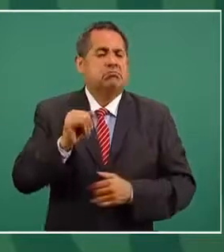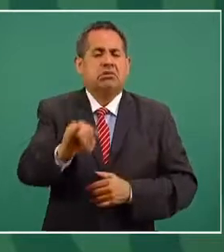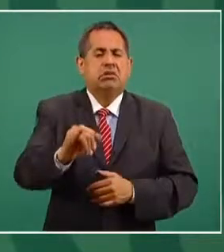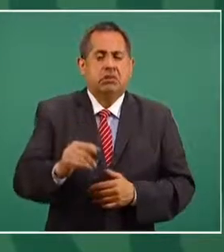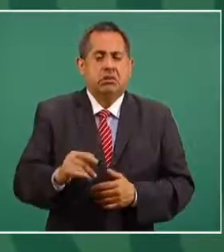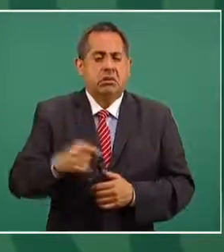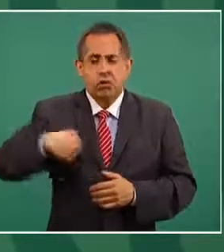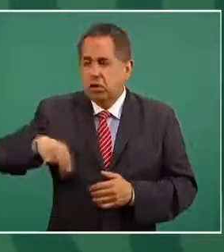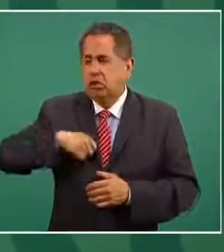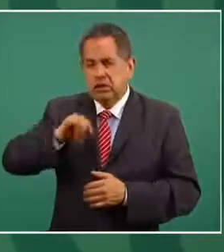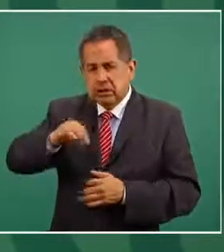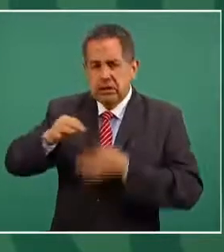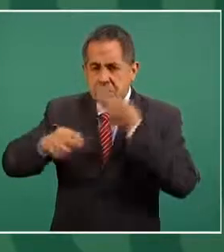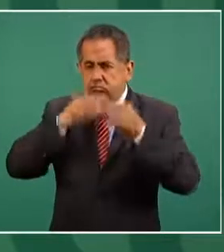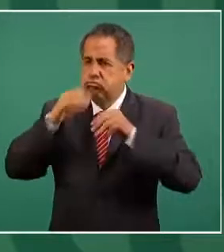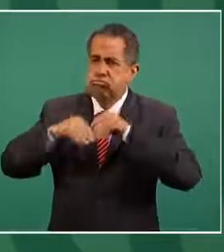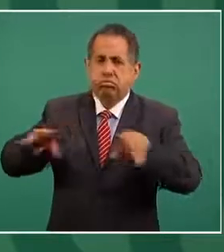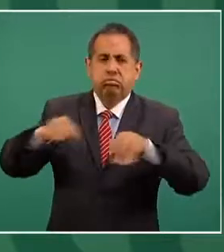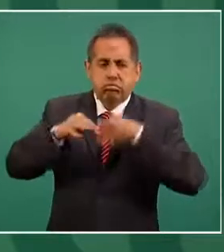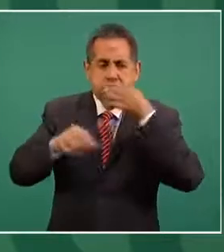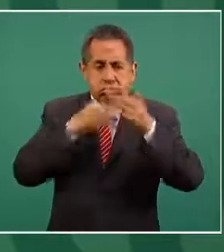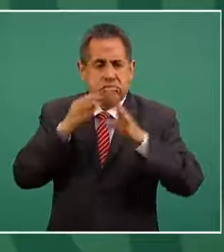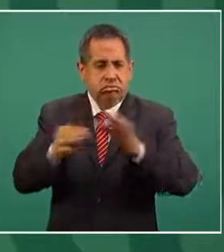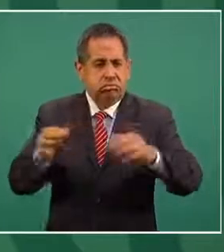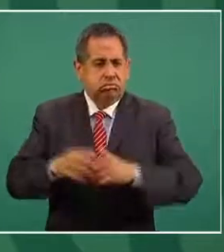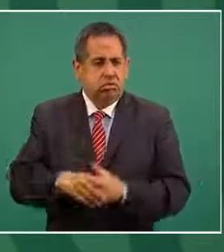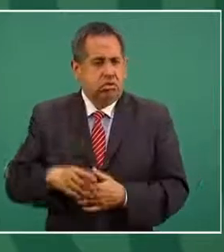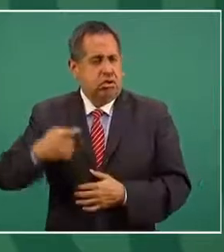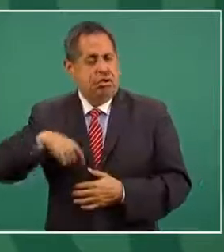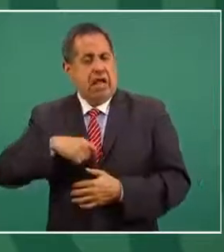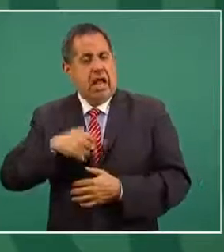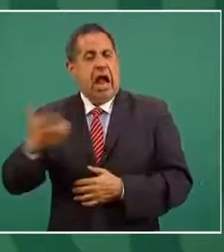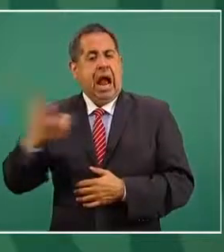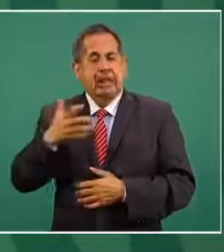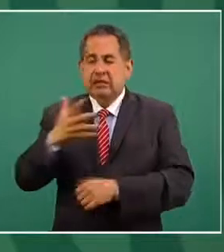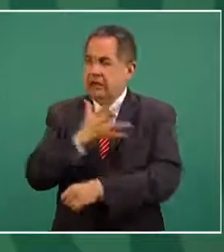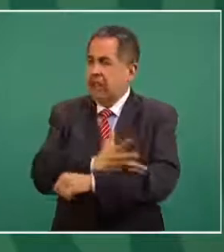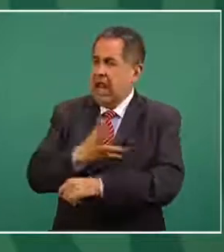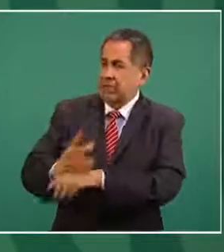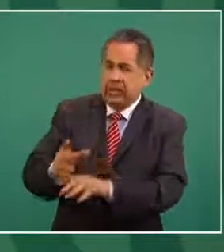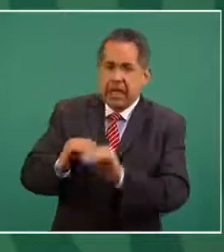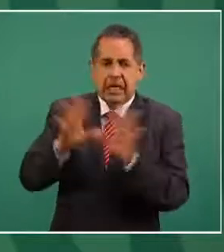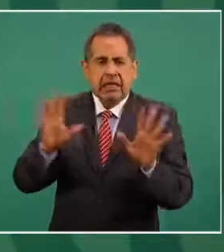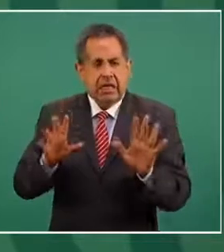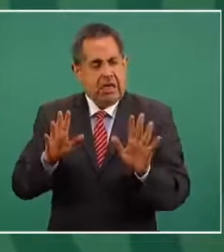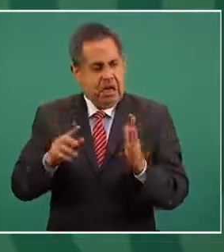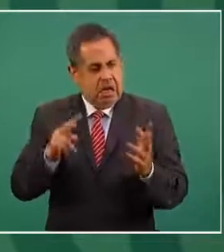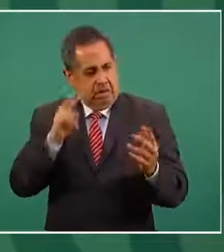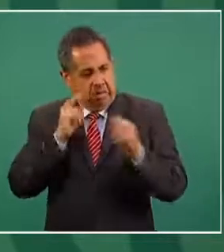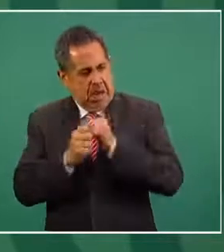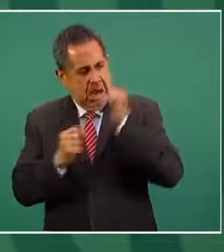informamos nosotros actuamos de manera transparente no